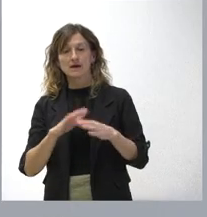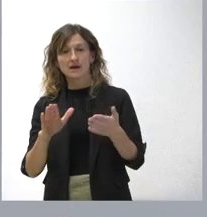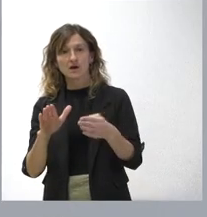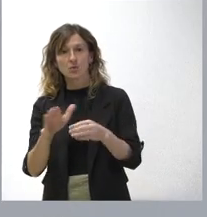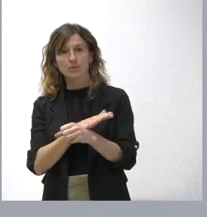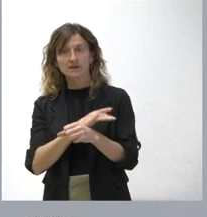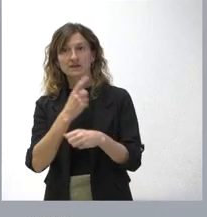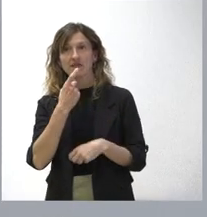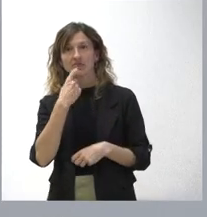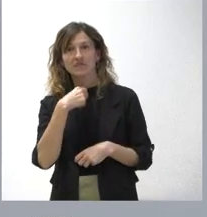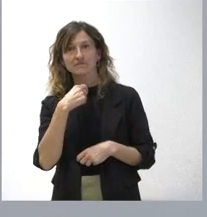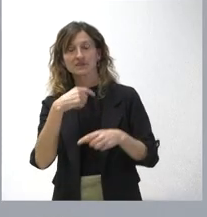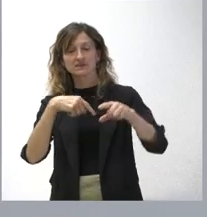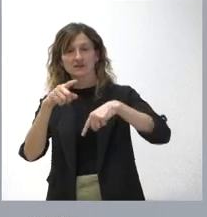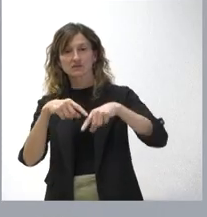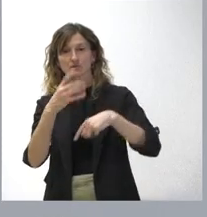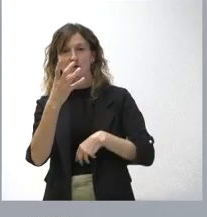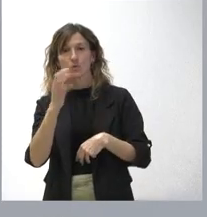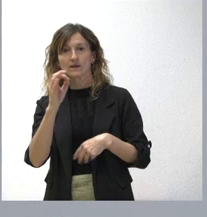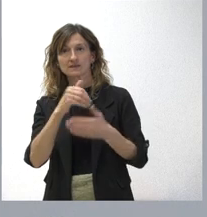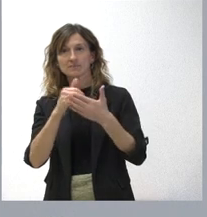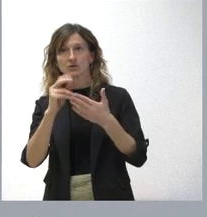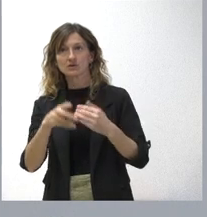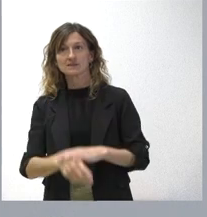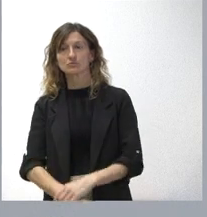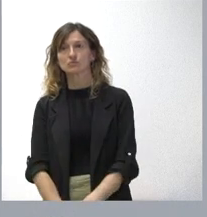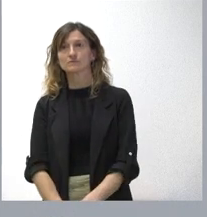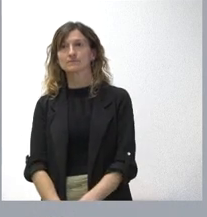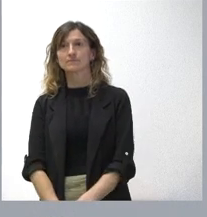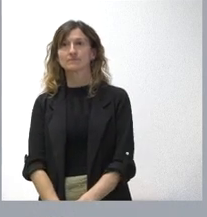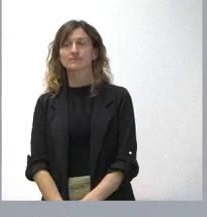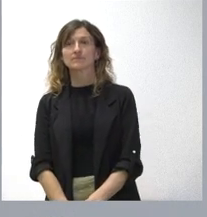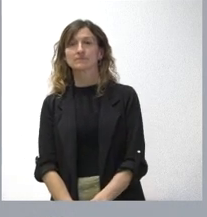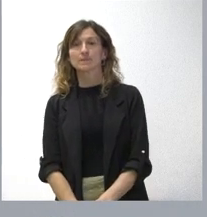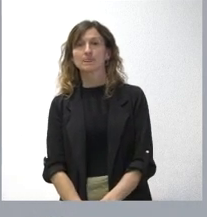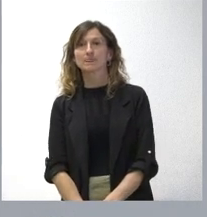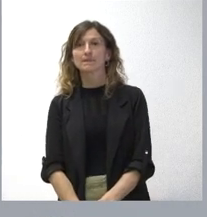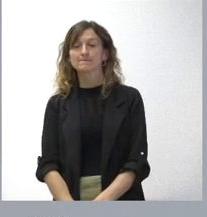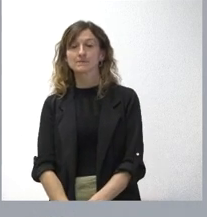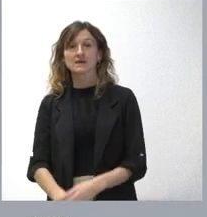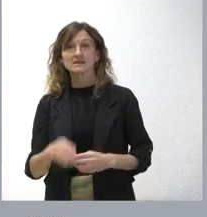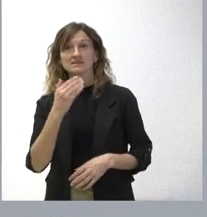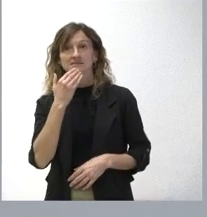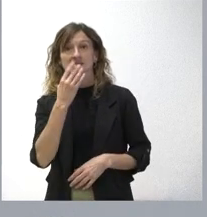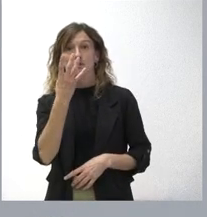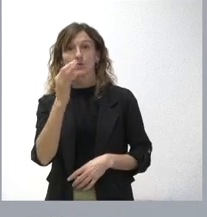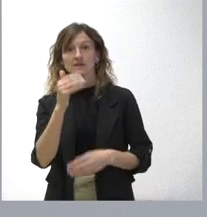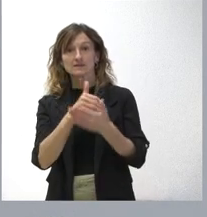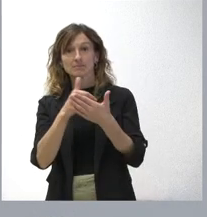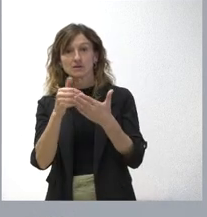del transporte en nuestra comunidad son 40 millones de euros. Si nosotros quitáramos esos 40 millones de euros,